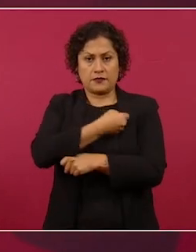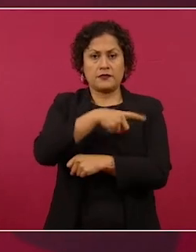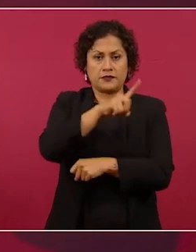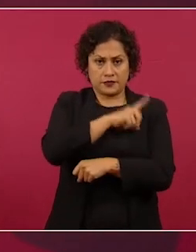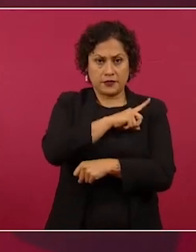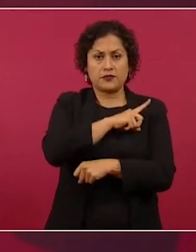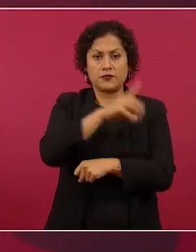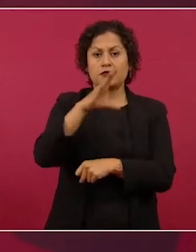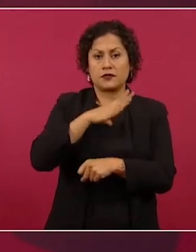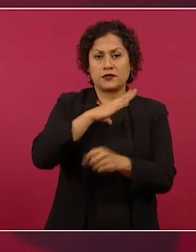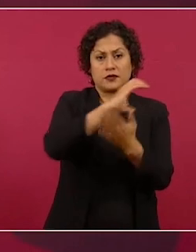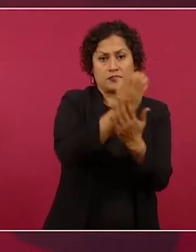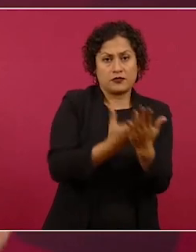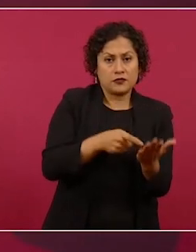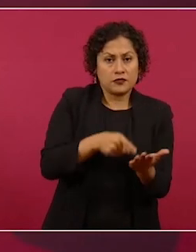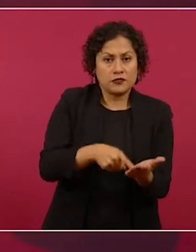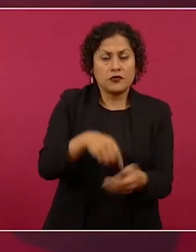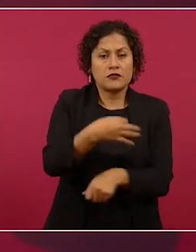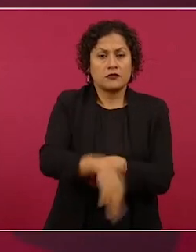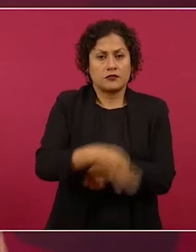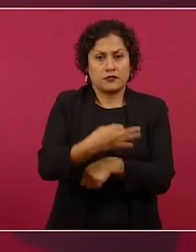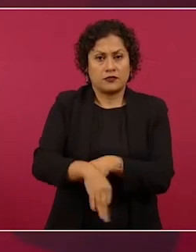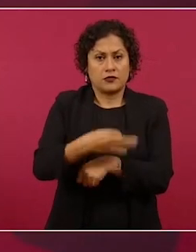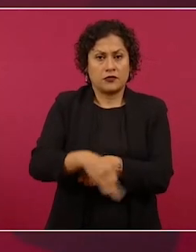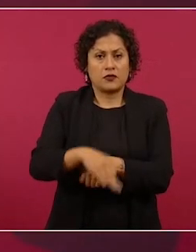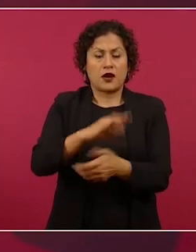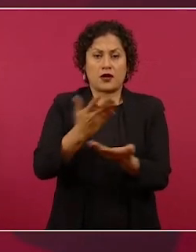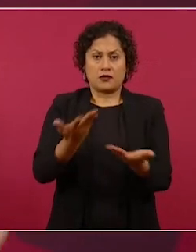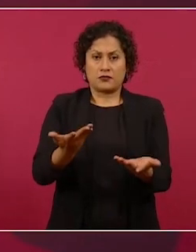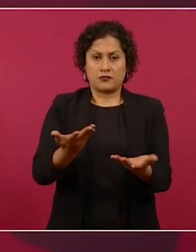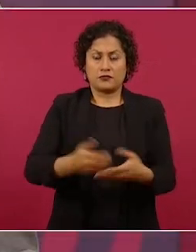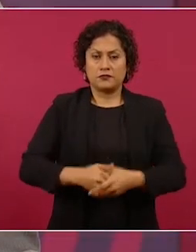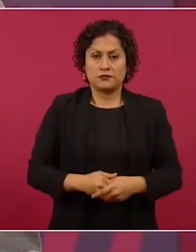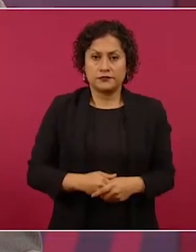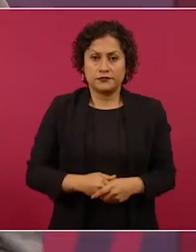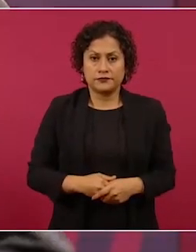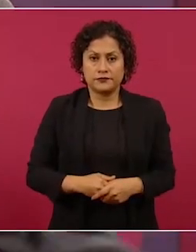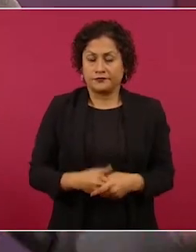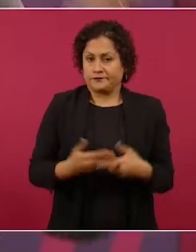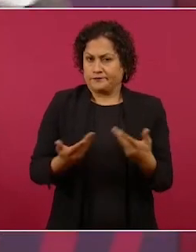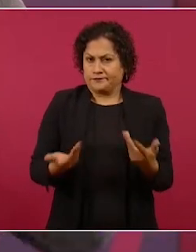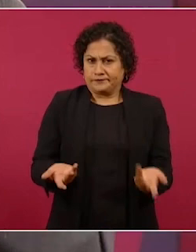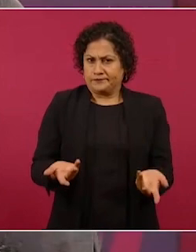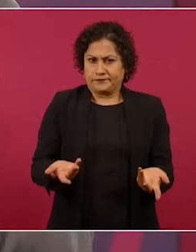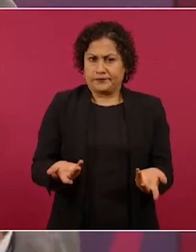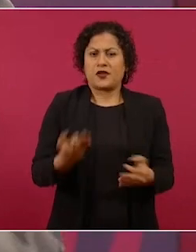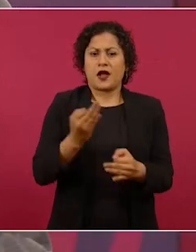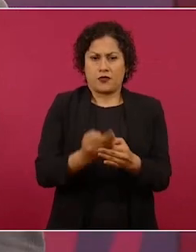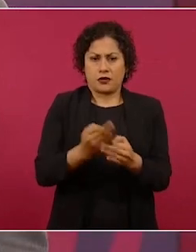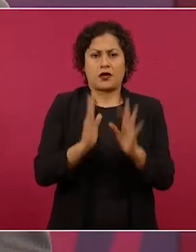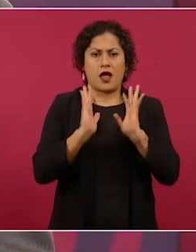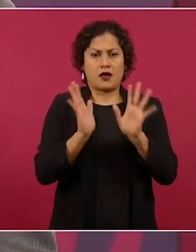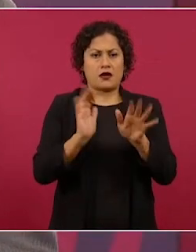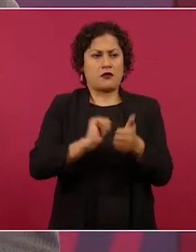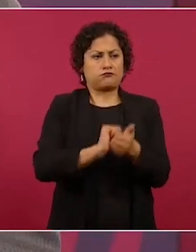contratados por honorarios de manera eventual social, pues estamos basificando a